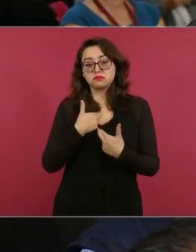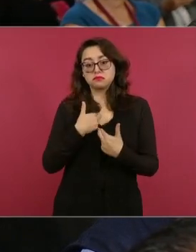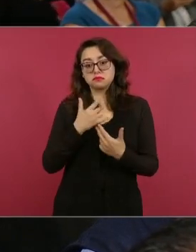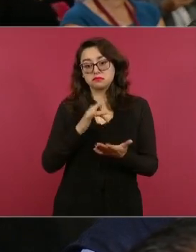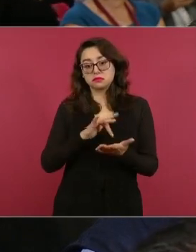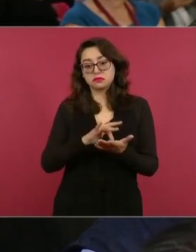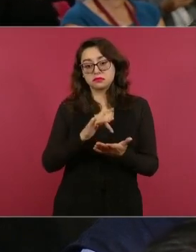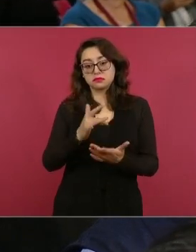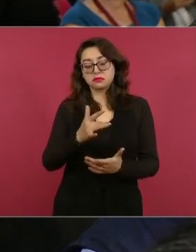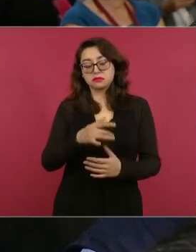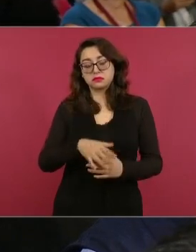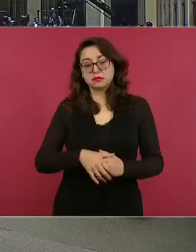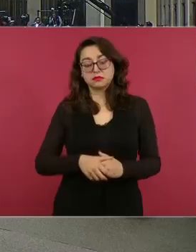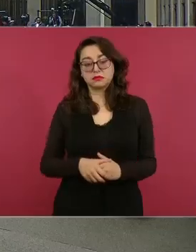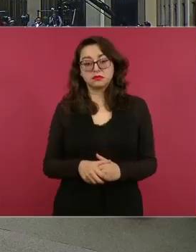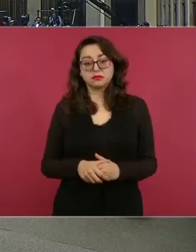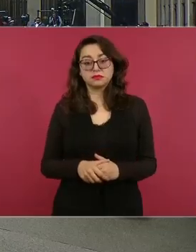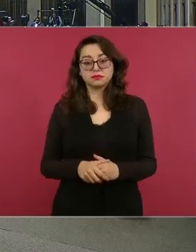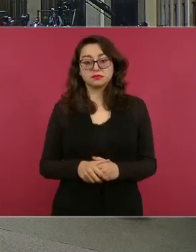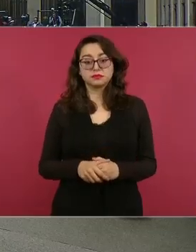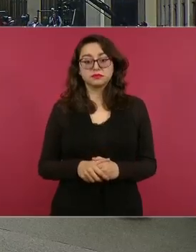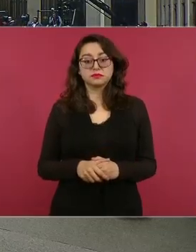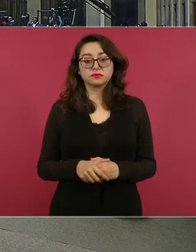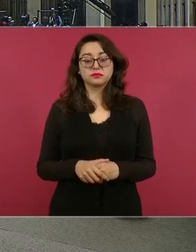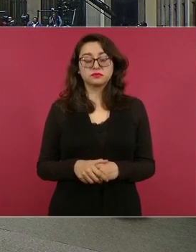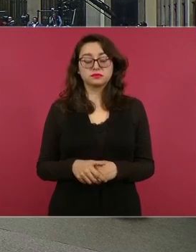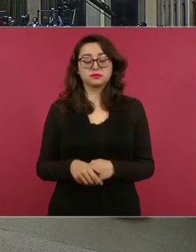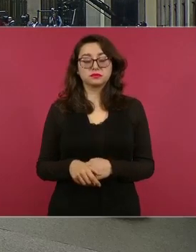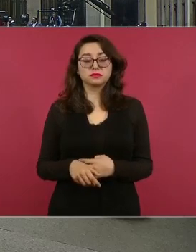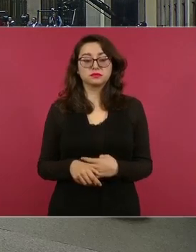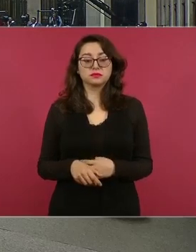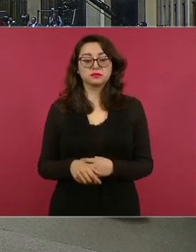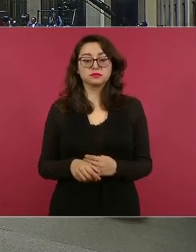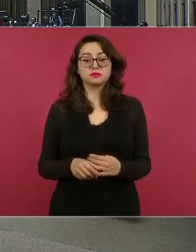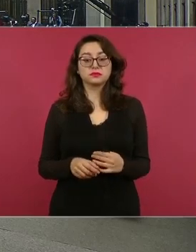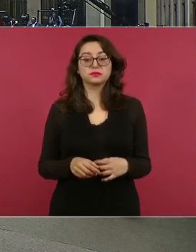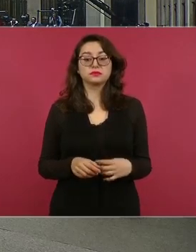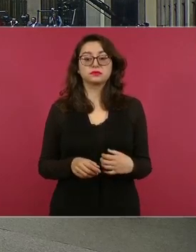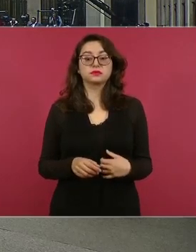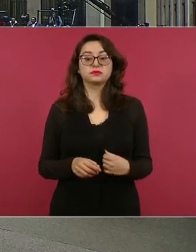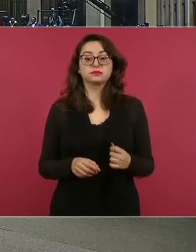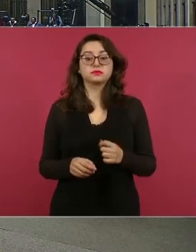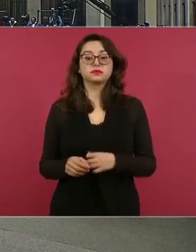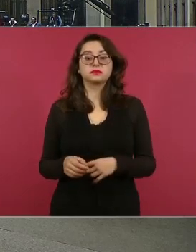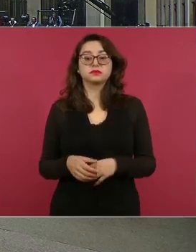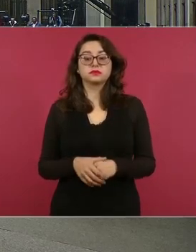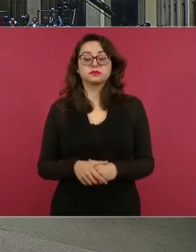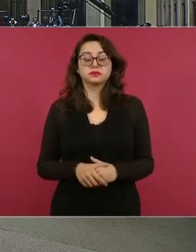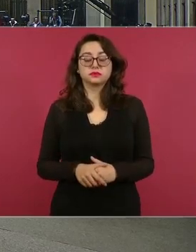le agradezco señor presidente sobre esto último vamos a continuar